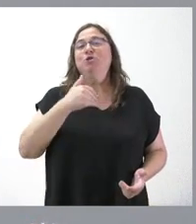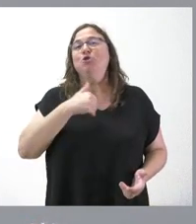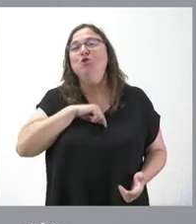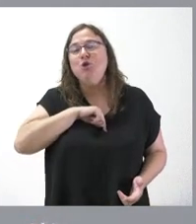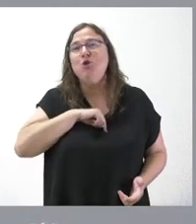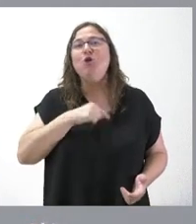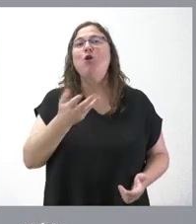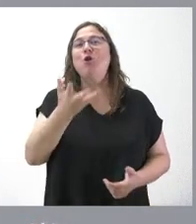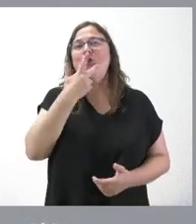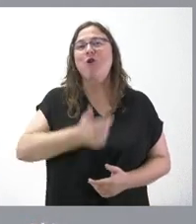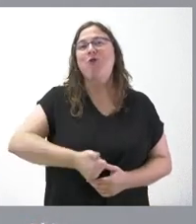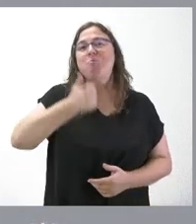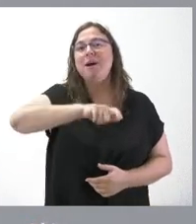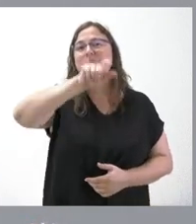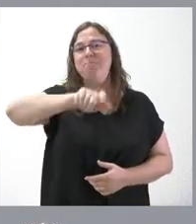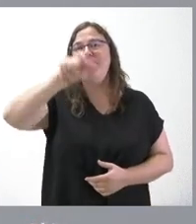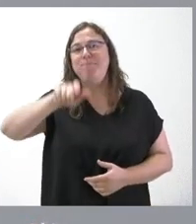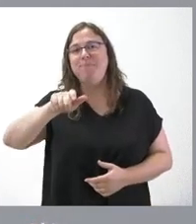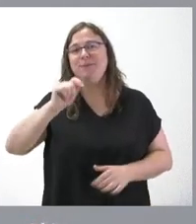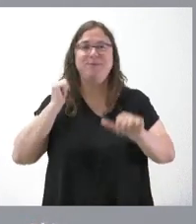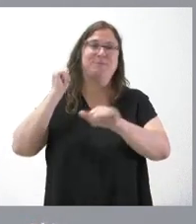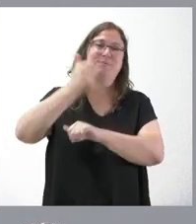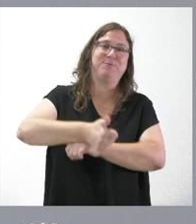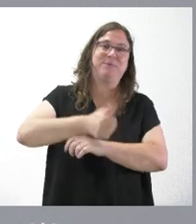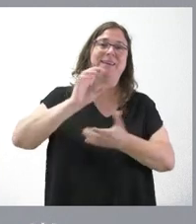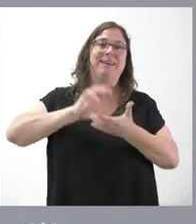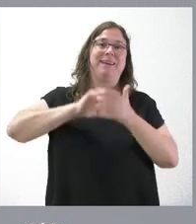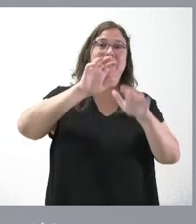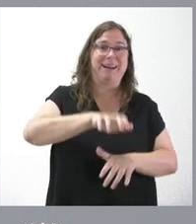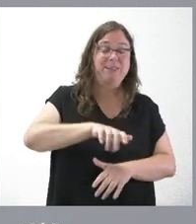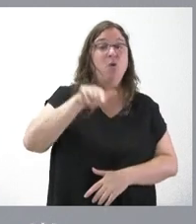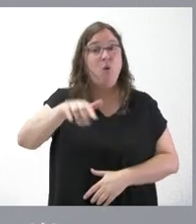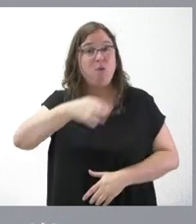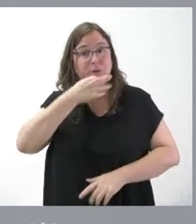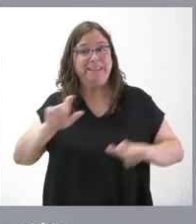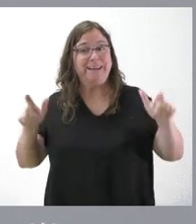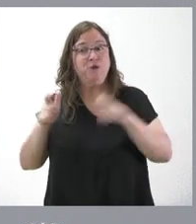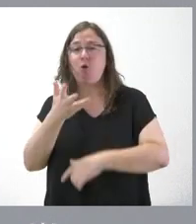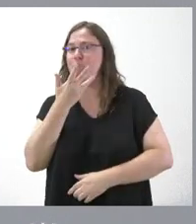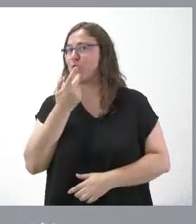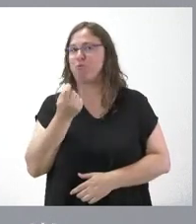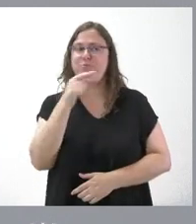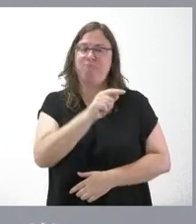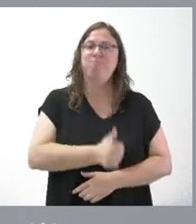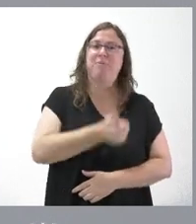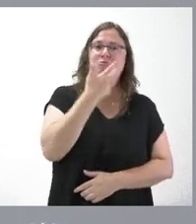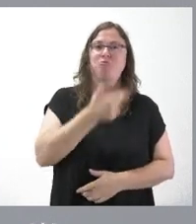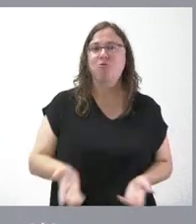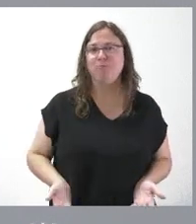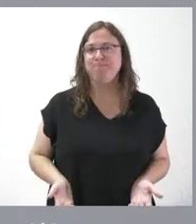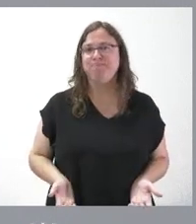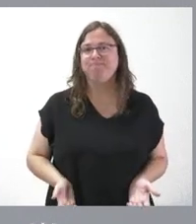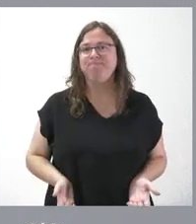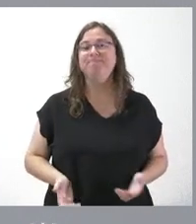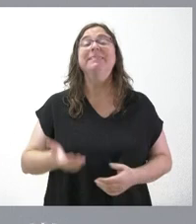a las personas que venimos trabajando en Castilla y León que las que esta tarde tengan que reunirse para tomar esa decisión que usted plantea y